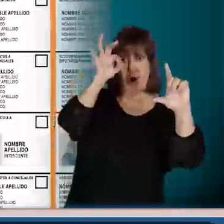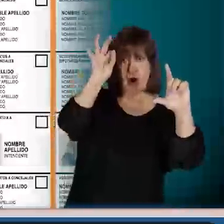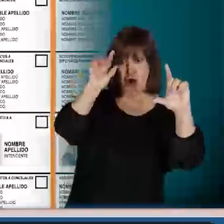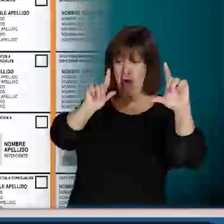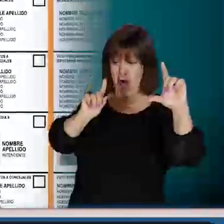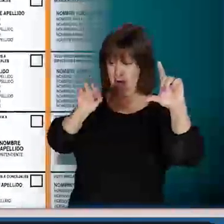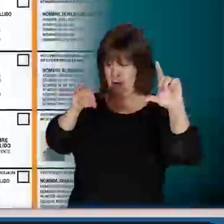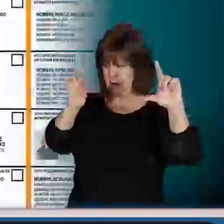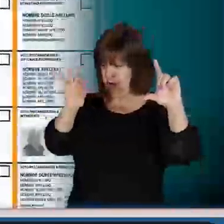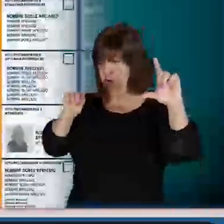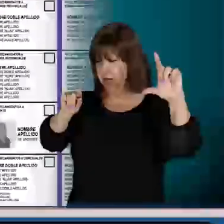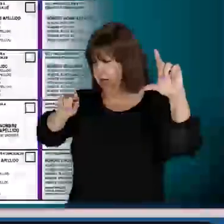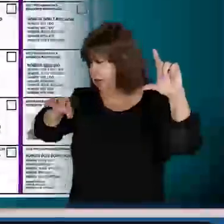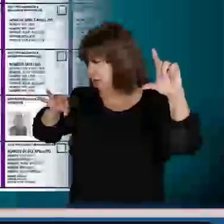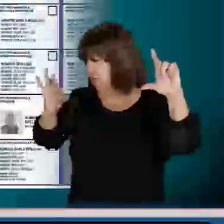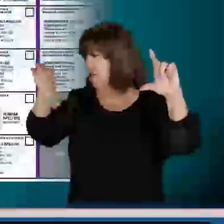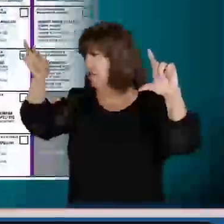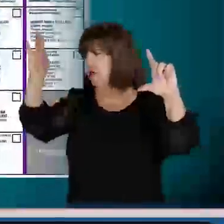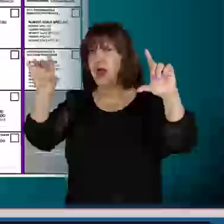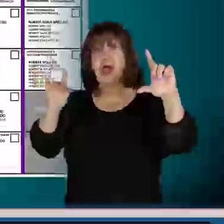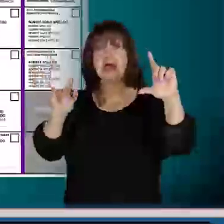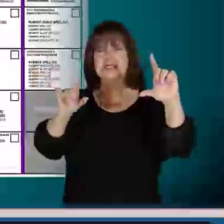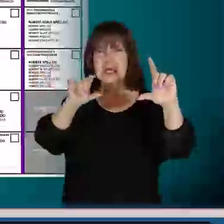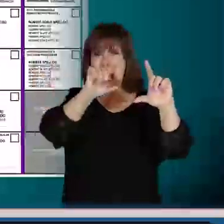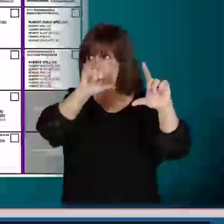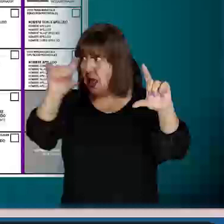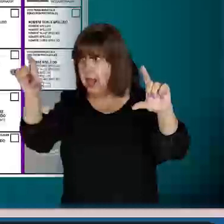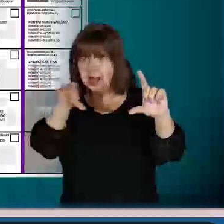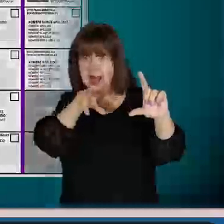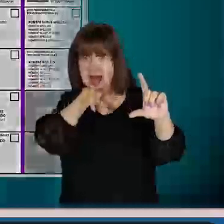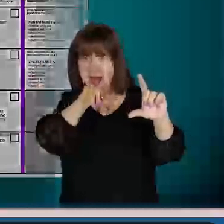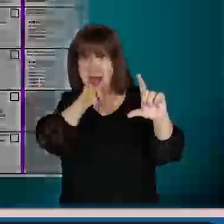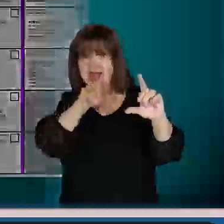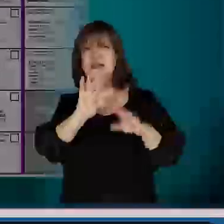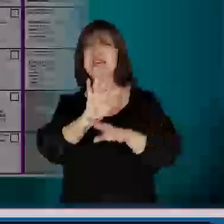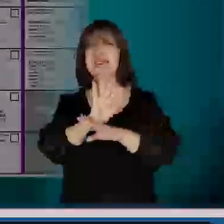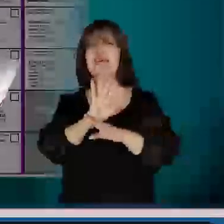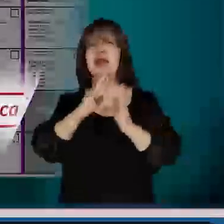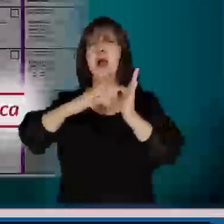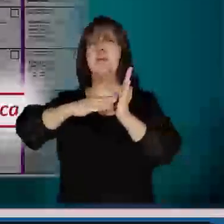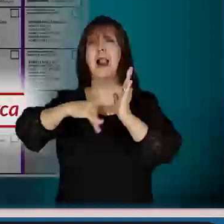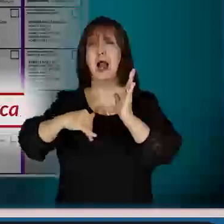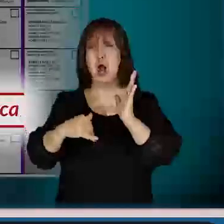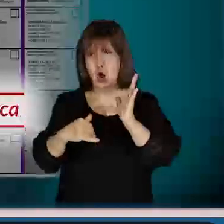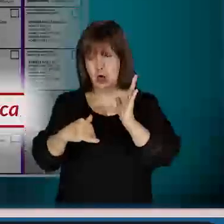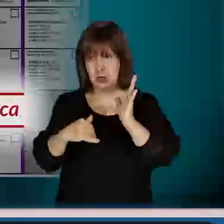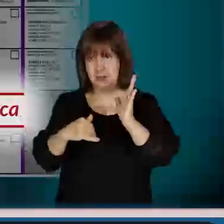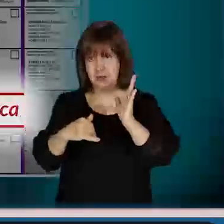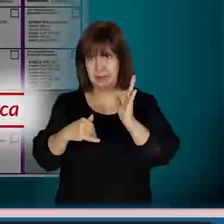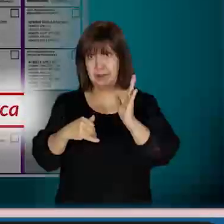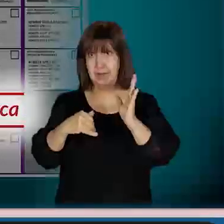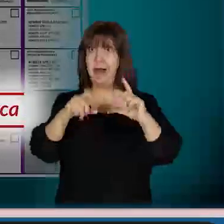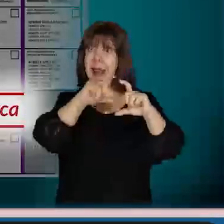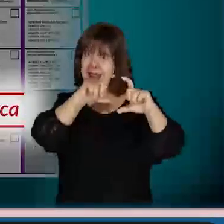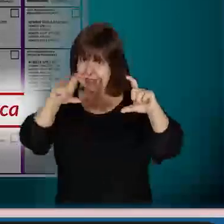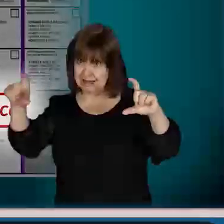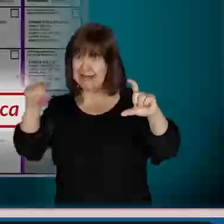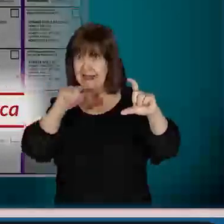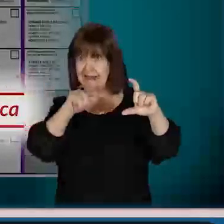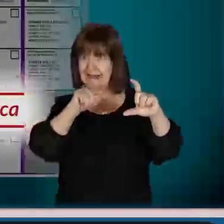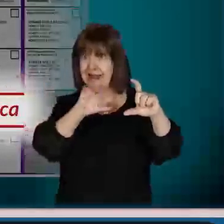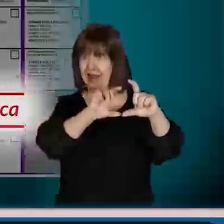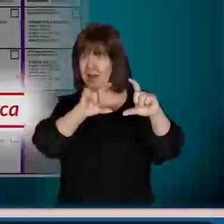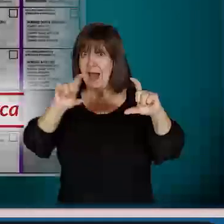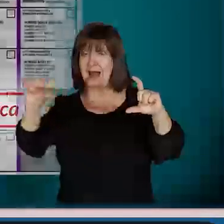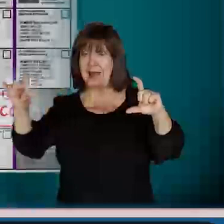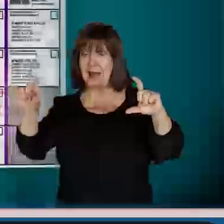separado, marcando sólo un precandidato por cada fila. Si una fila quedase sin marca, será voto en blanco,